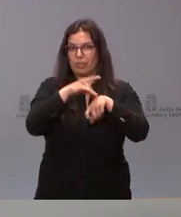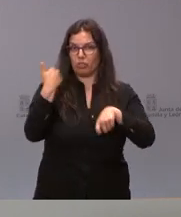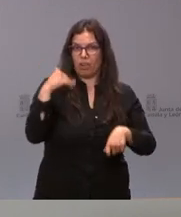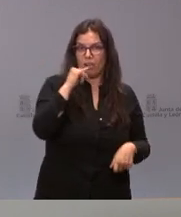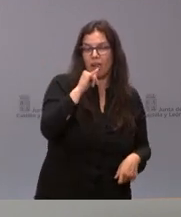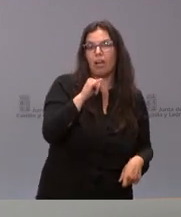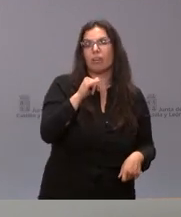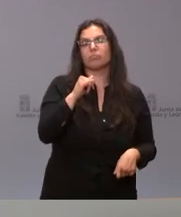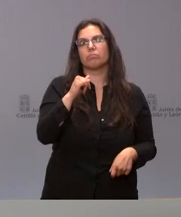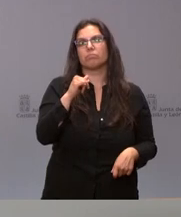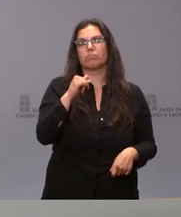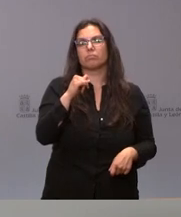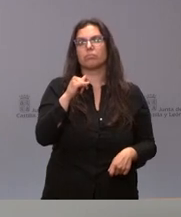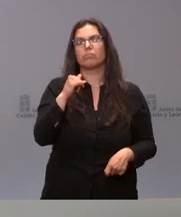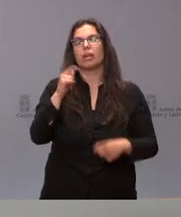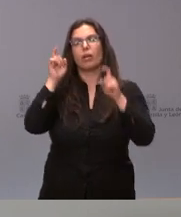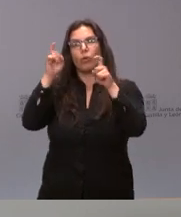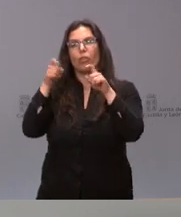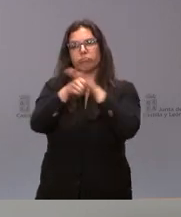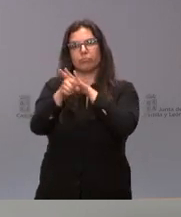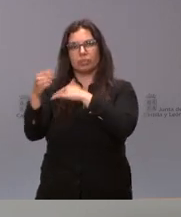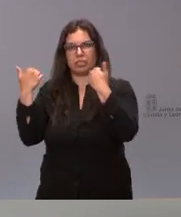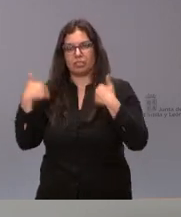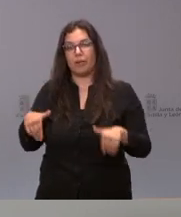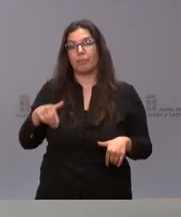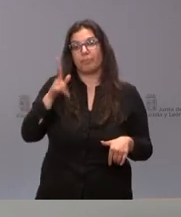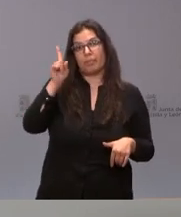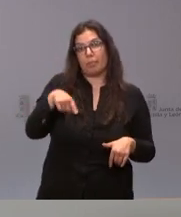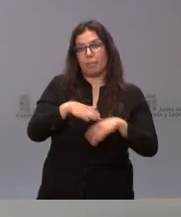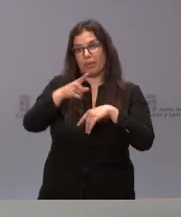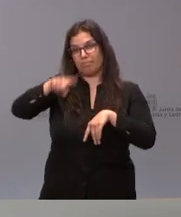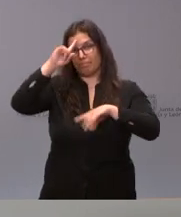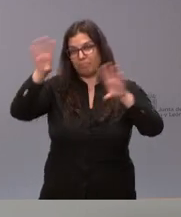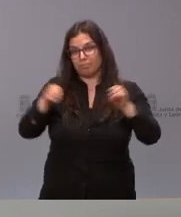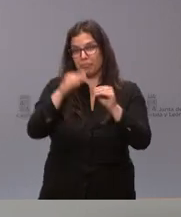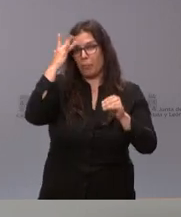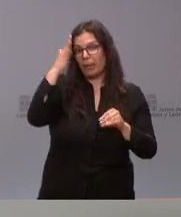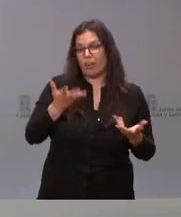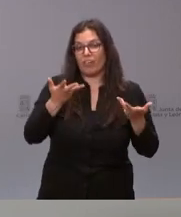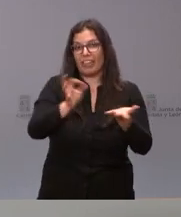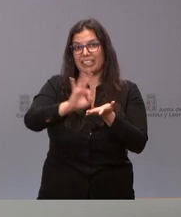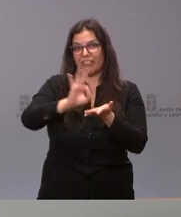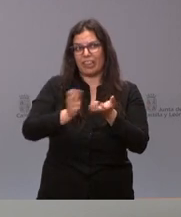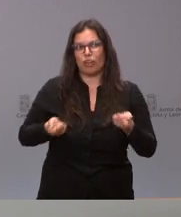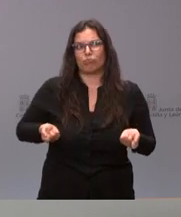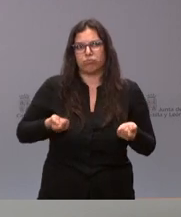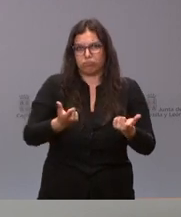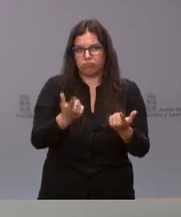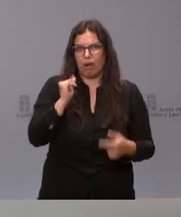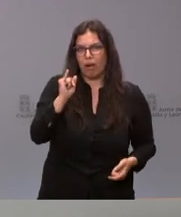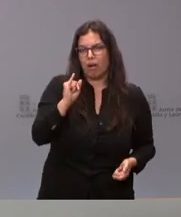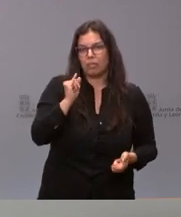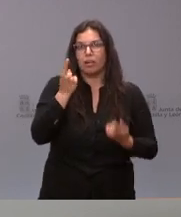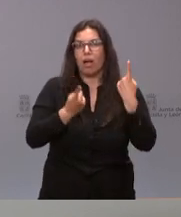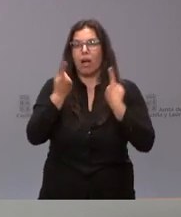de ellos reciben esta atención educativa. También da una idea del coste que tienen la prestación del servicio porque, lógicamente, en algunos casos el